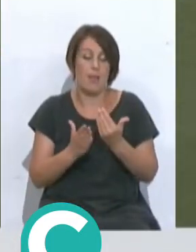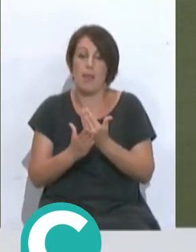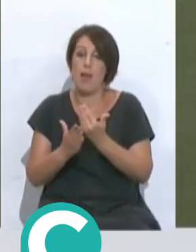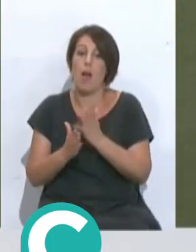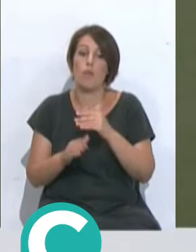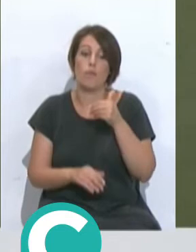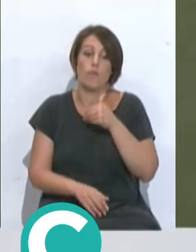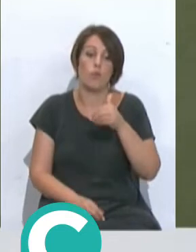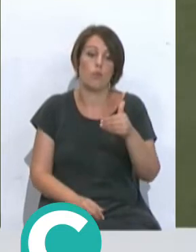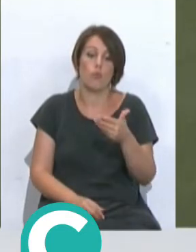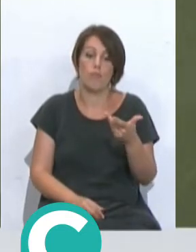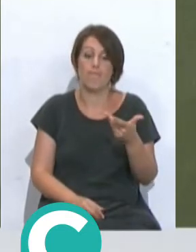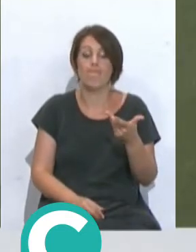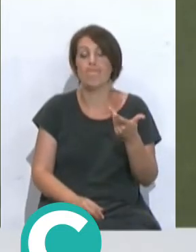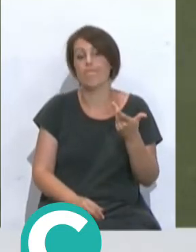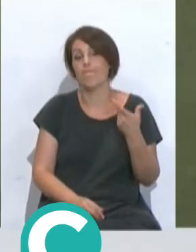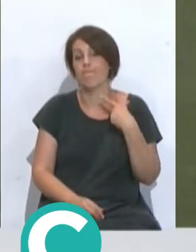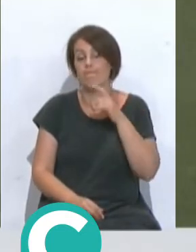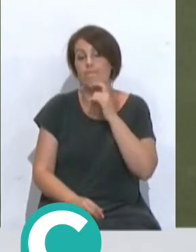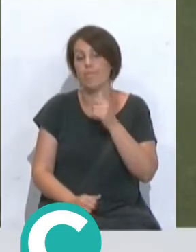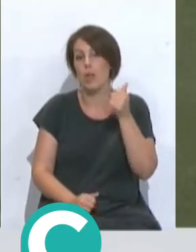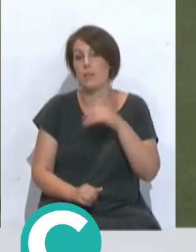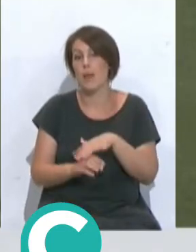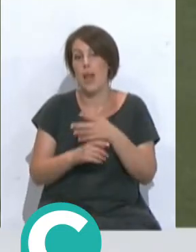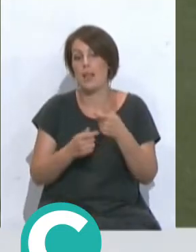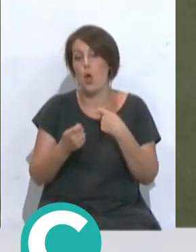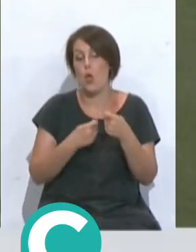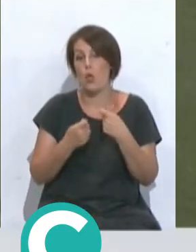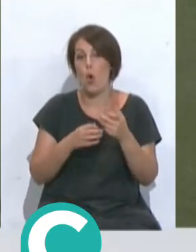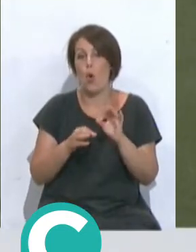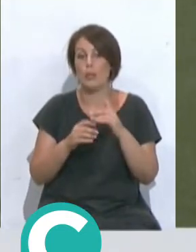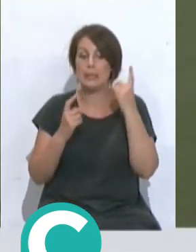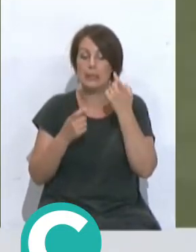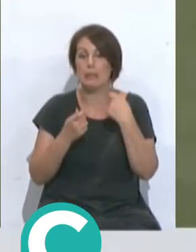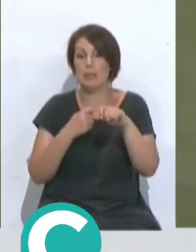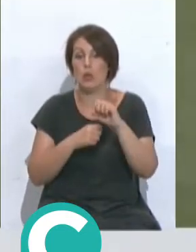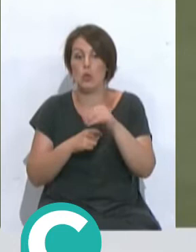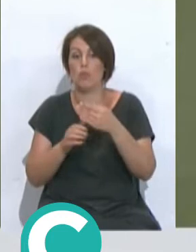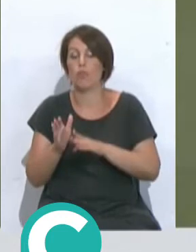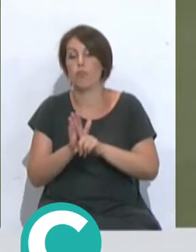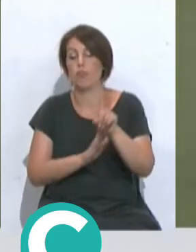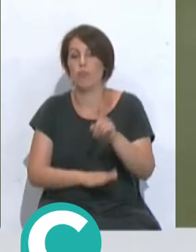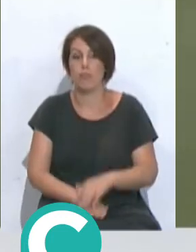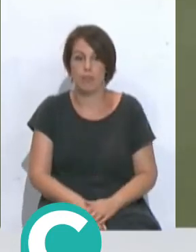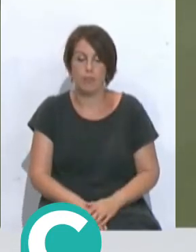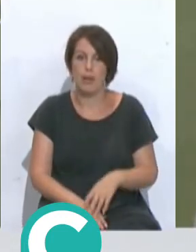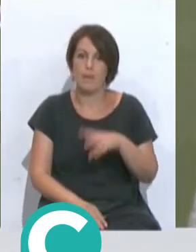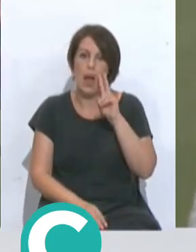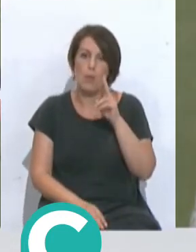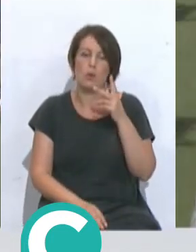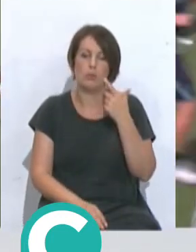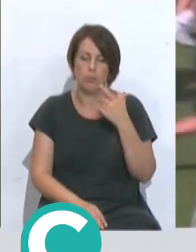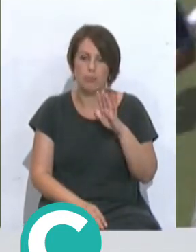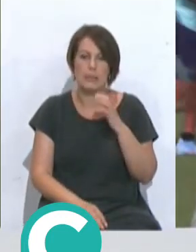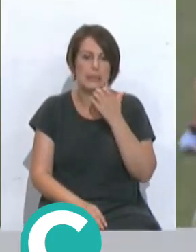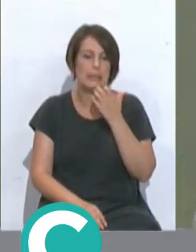aunque de cara a un futuro evidentemente tienen mucho menos recorrido a la hora de hacer negocio con ellos, de intentar venderlo y de que el club siga creciendo. Veremos a ver